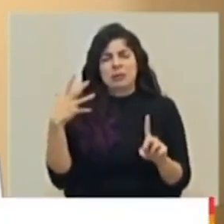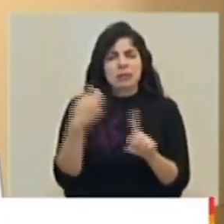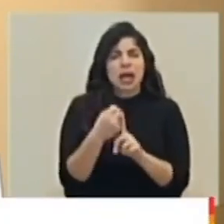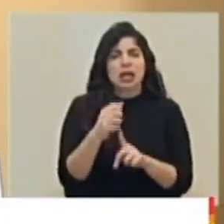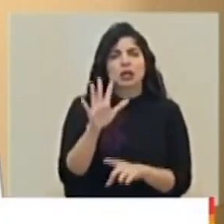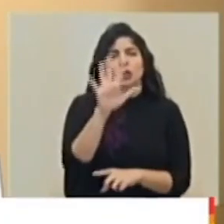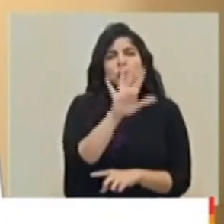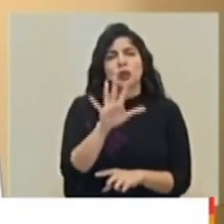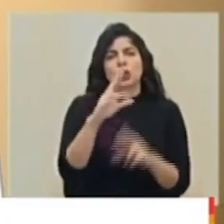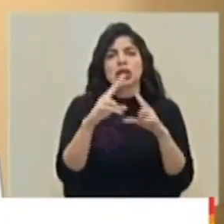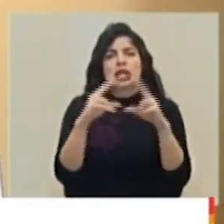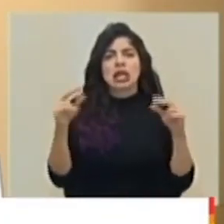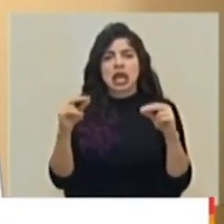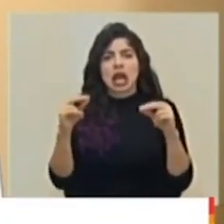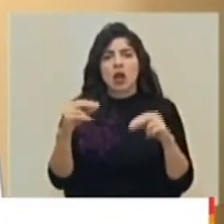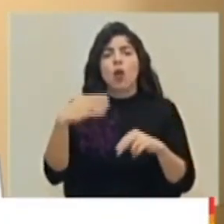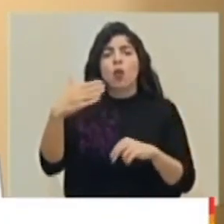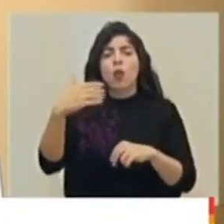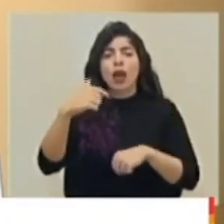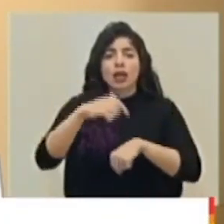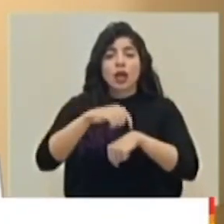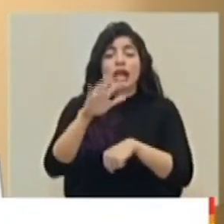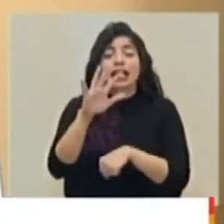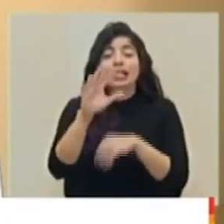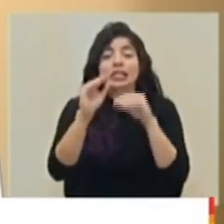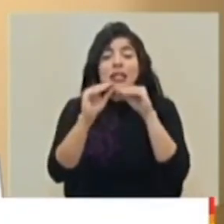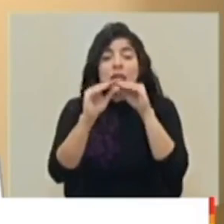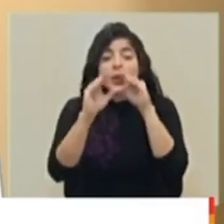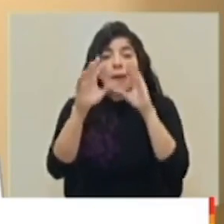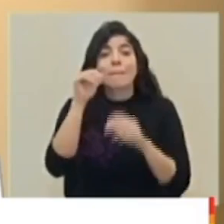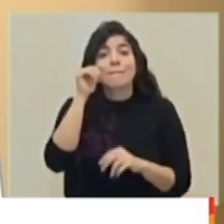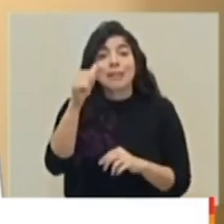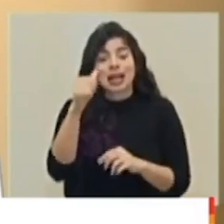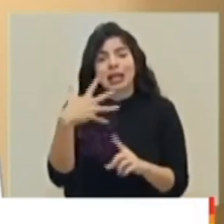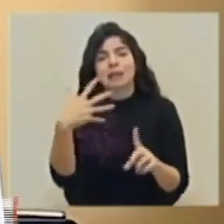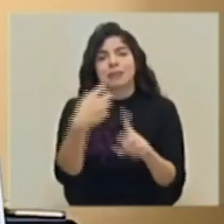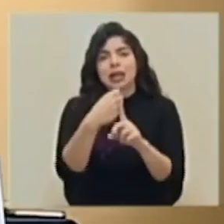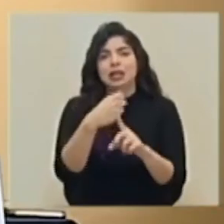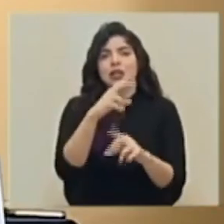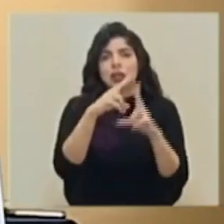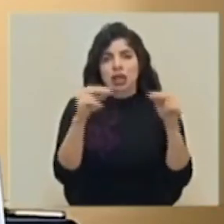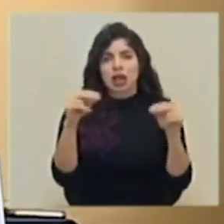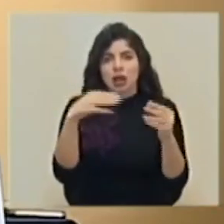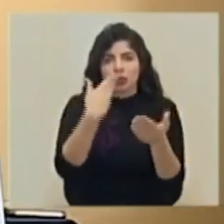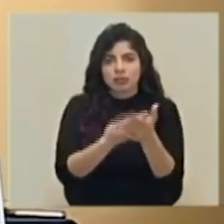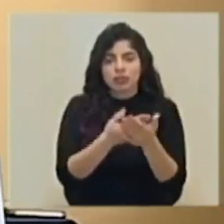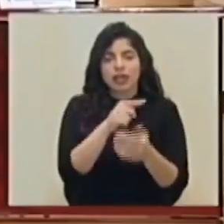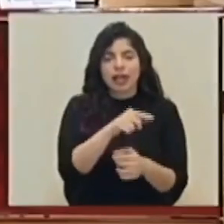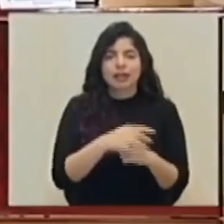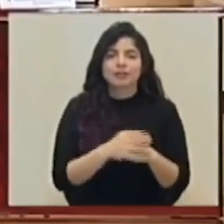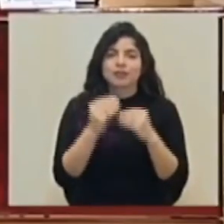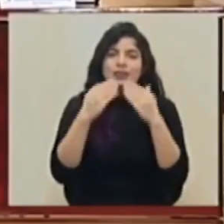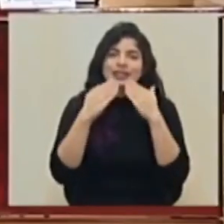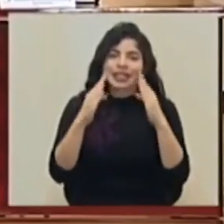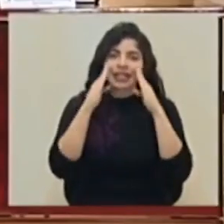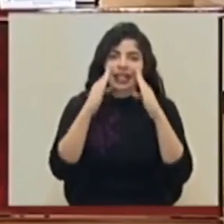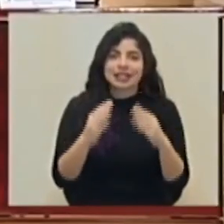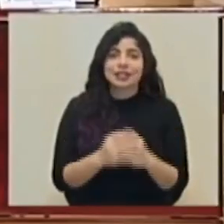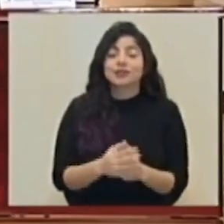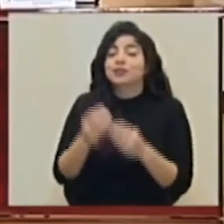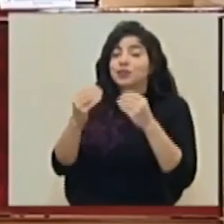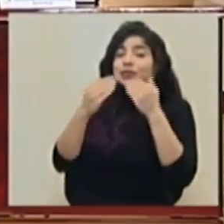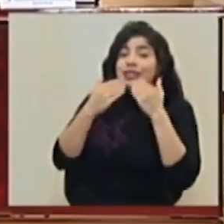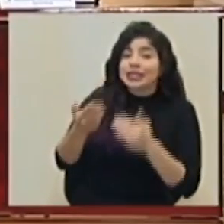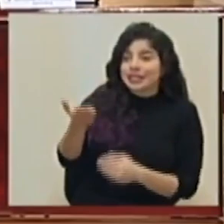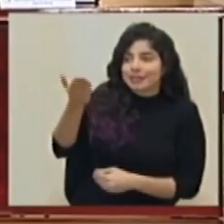Nicaragua, aproximadamente las cinco de la mañana del día de mañana. Muchísimas gracias por su atención. Muchísimas gracias al